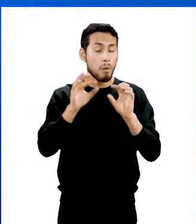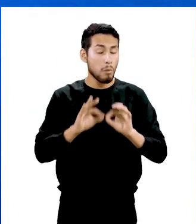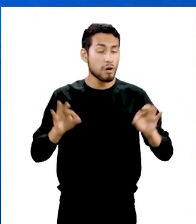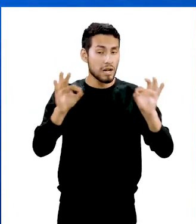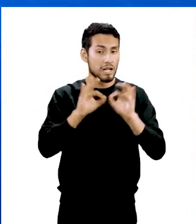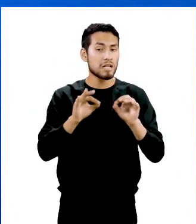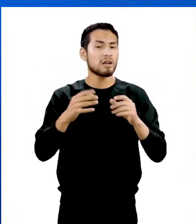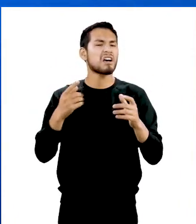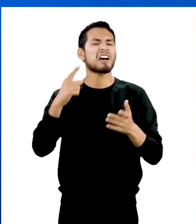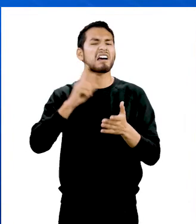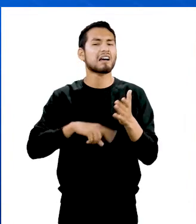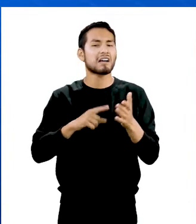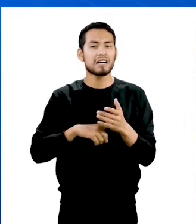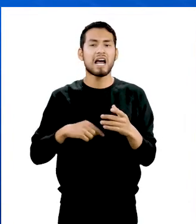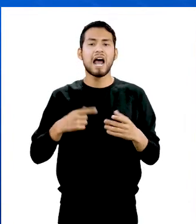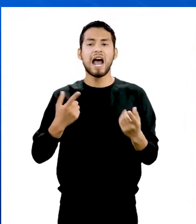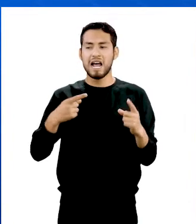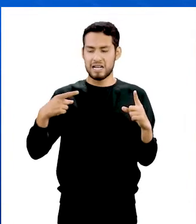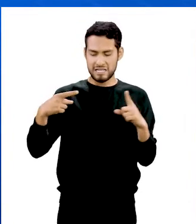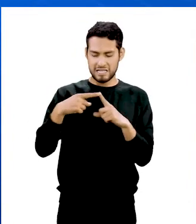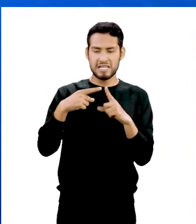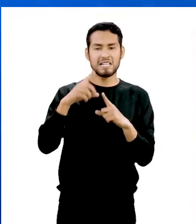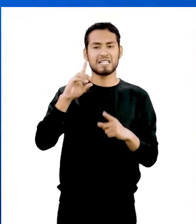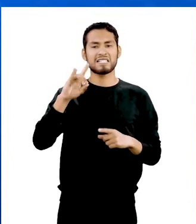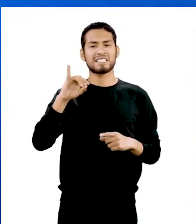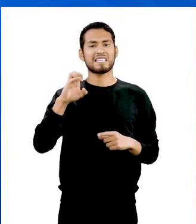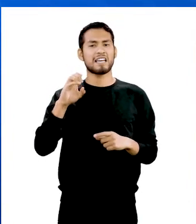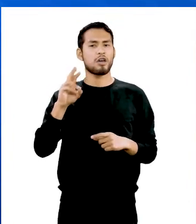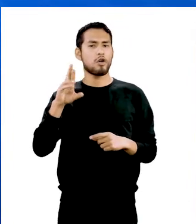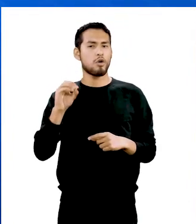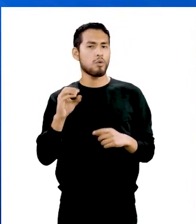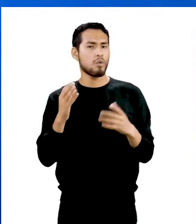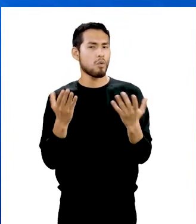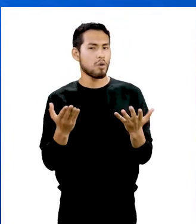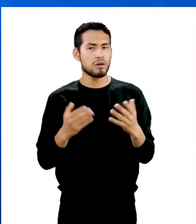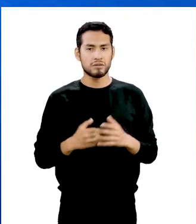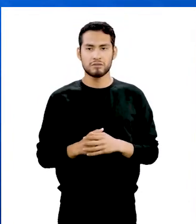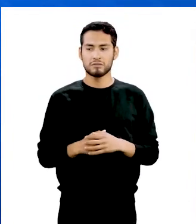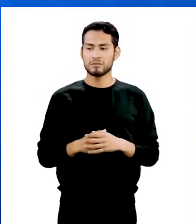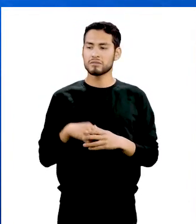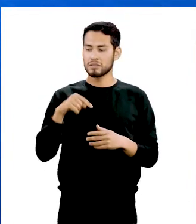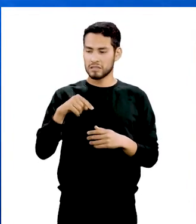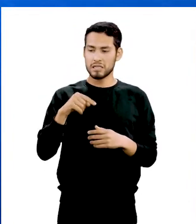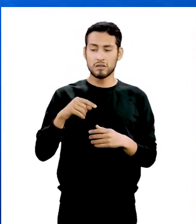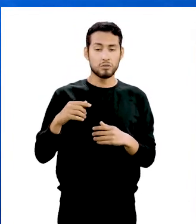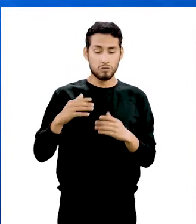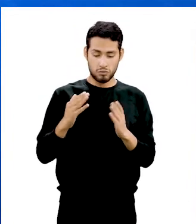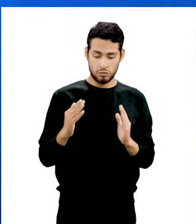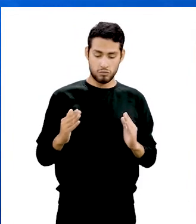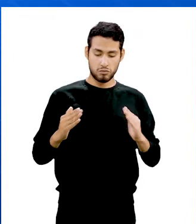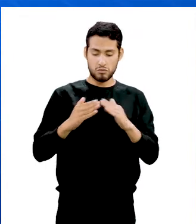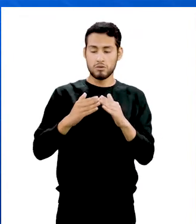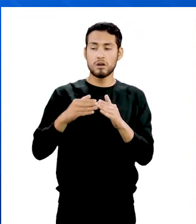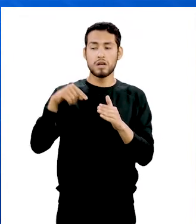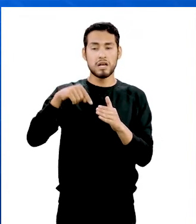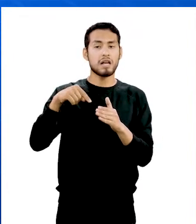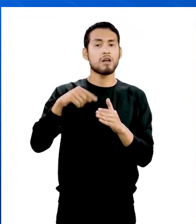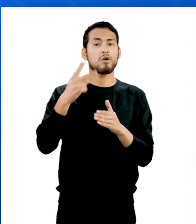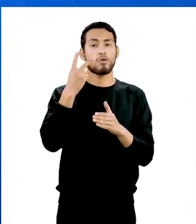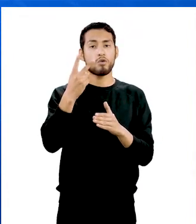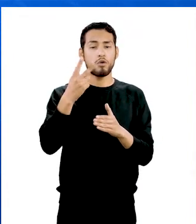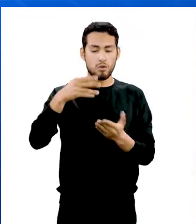punto muy importante. Los ángulos diedros. Ok. Es la porción de espacio